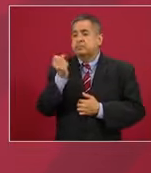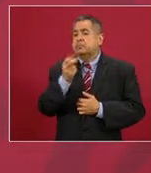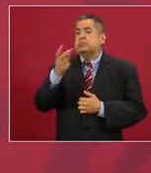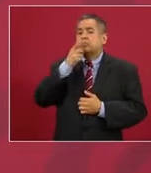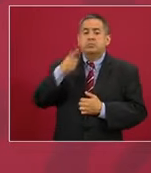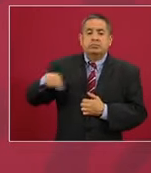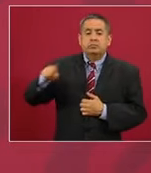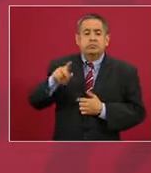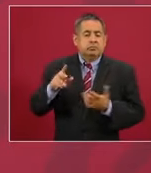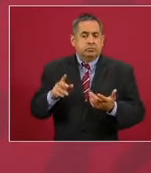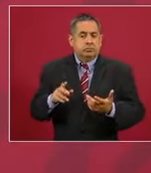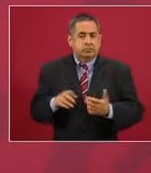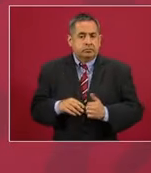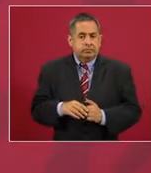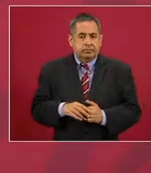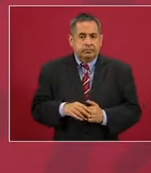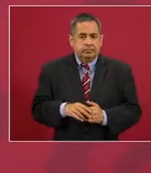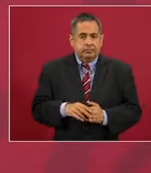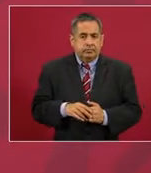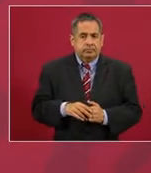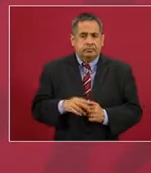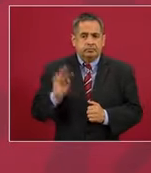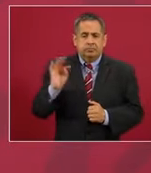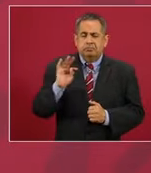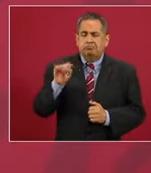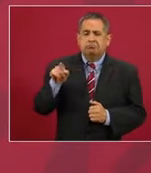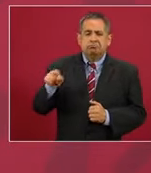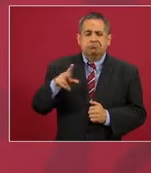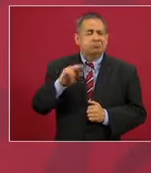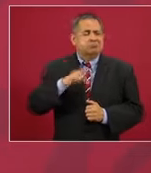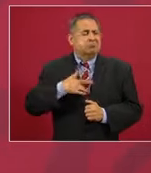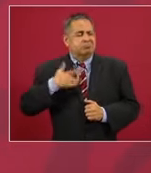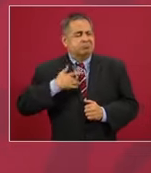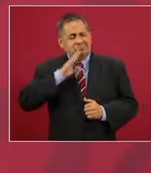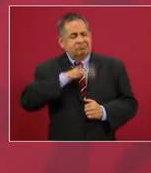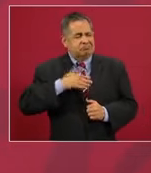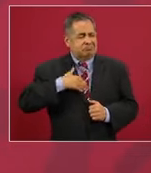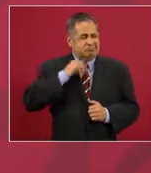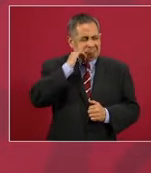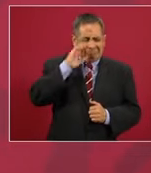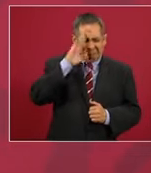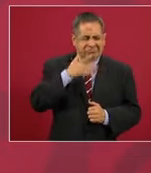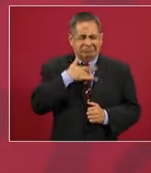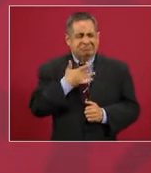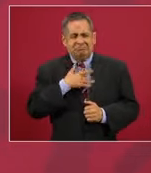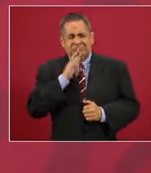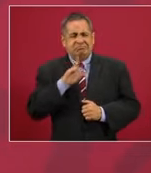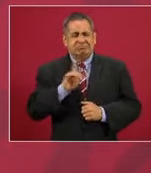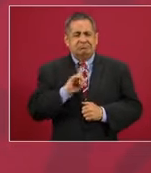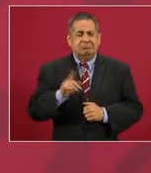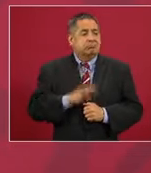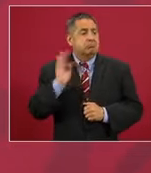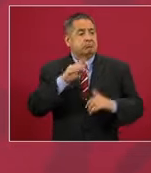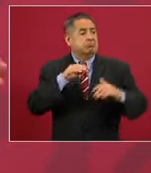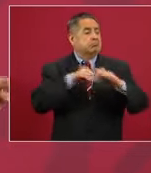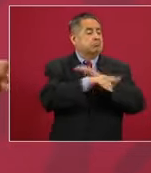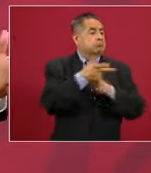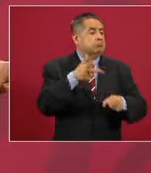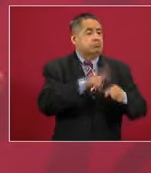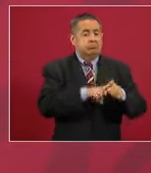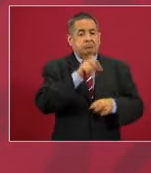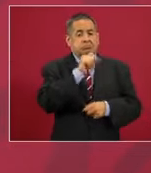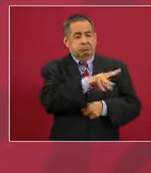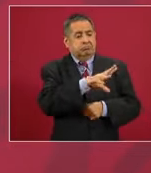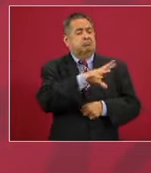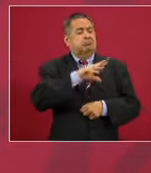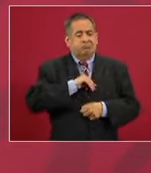no estoy mal, no me siento mal y si voy al hospital, a lo mejor ahí